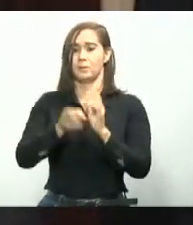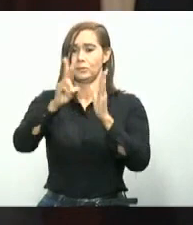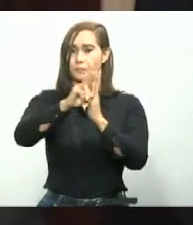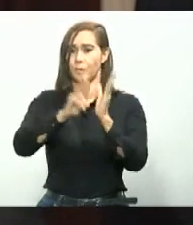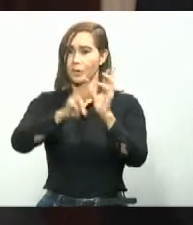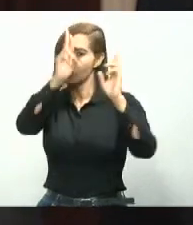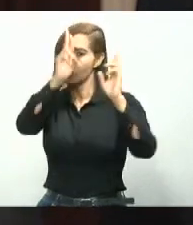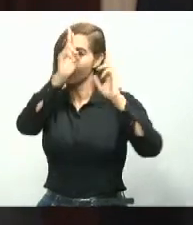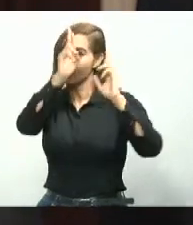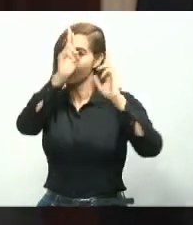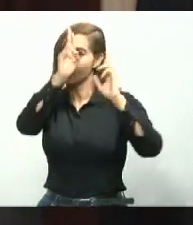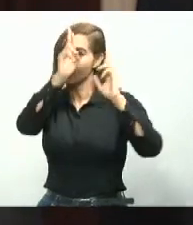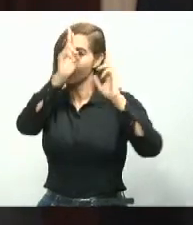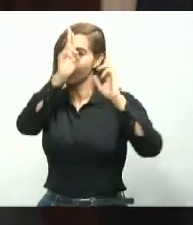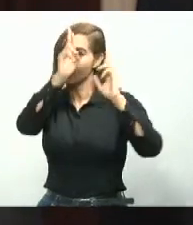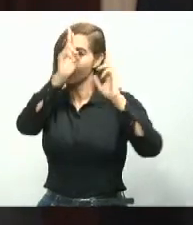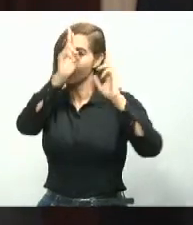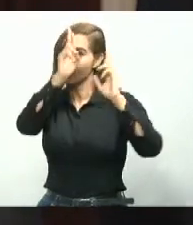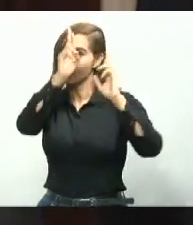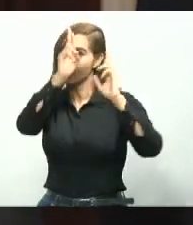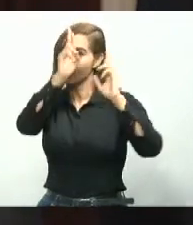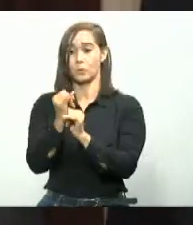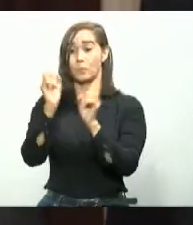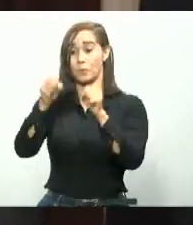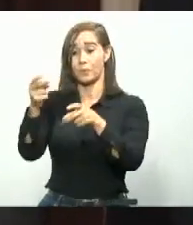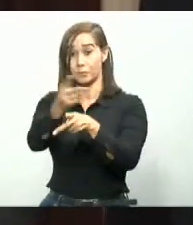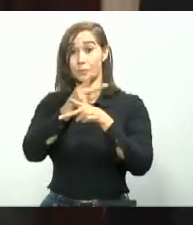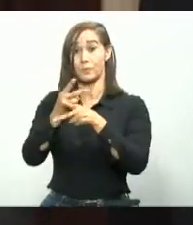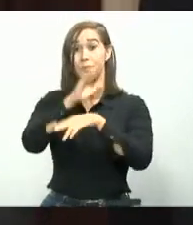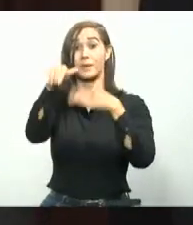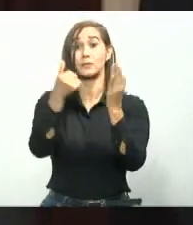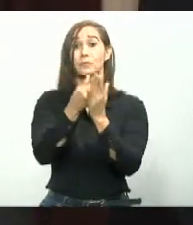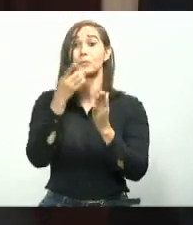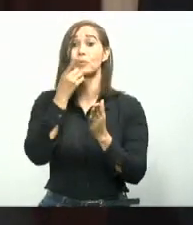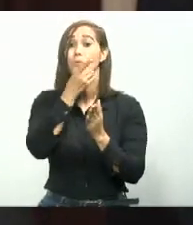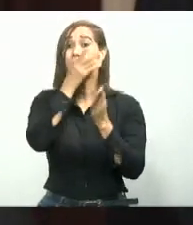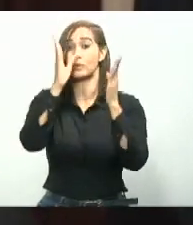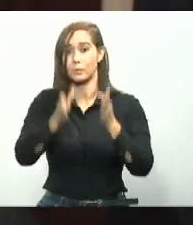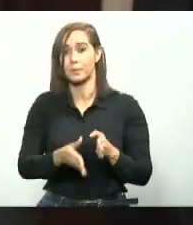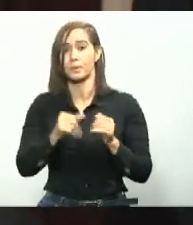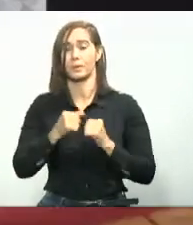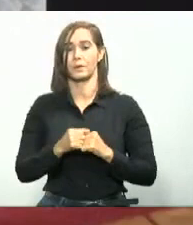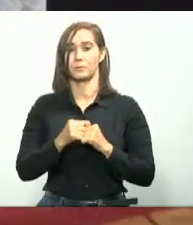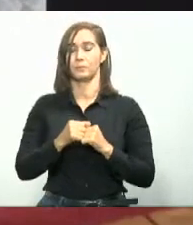éticos y que la lleve a todos los ciudadanos dominicanos.